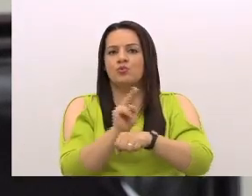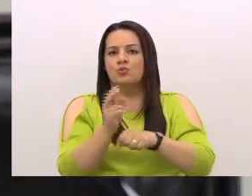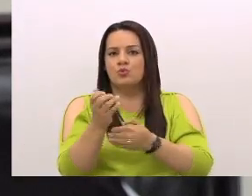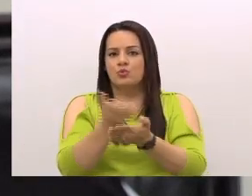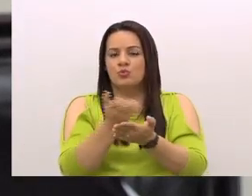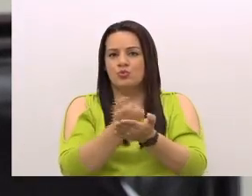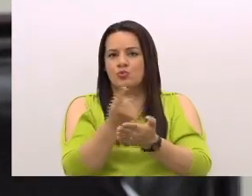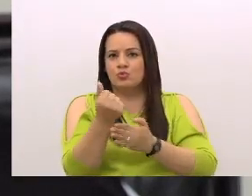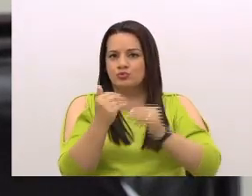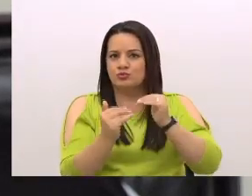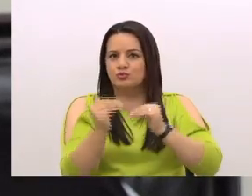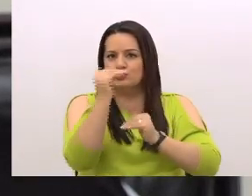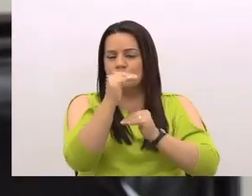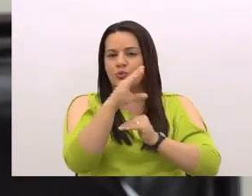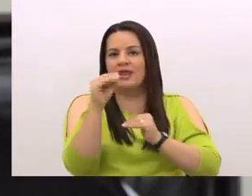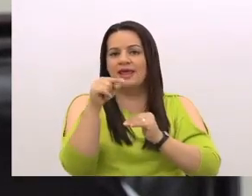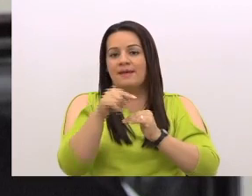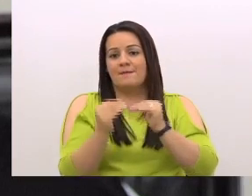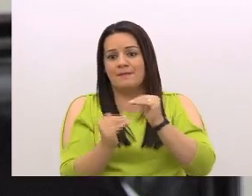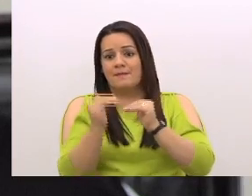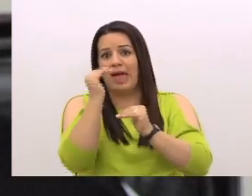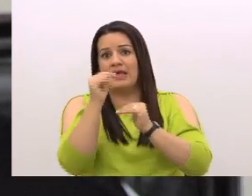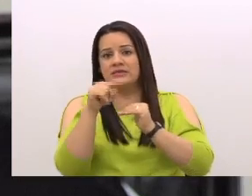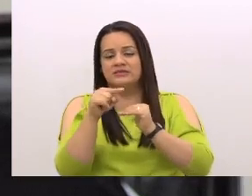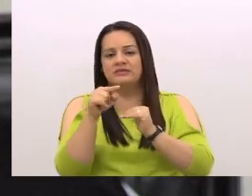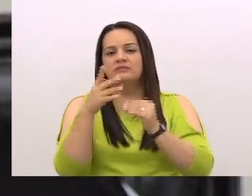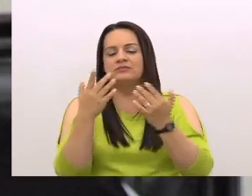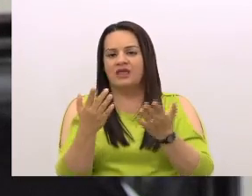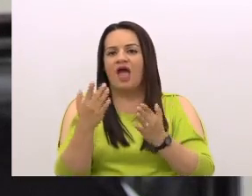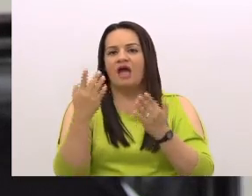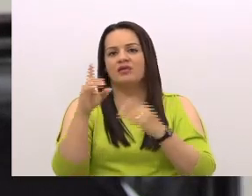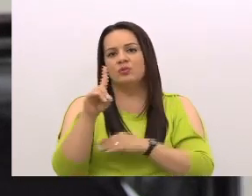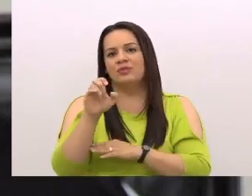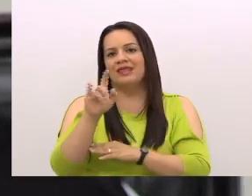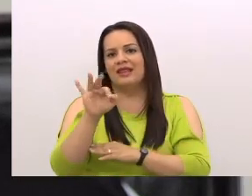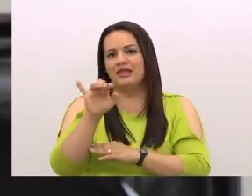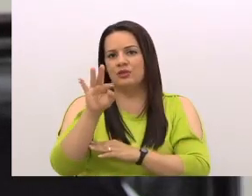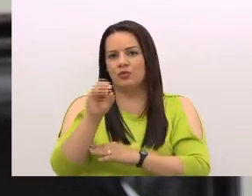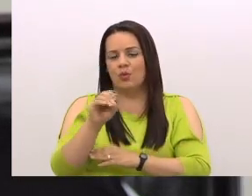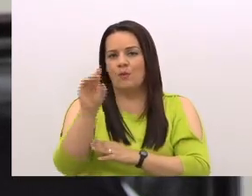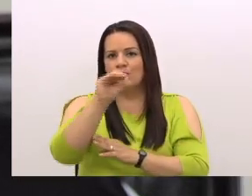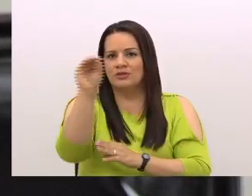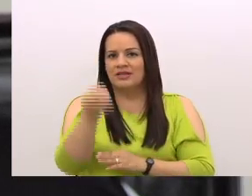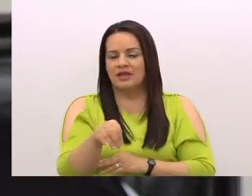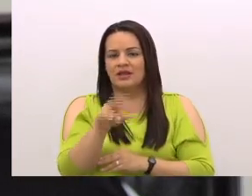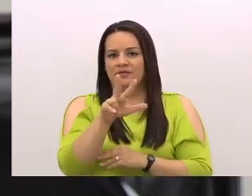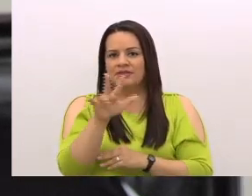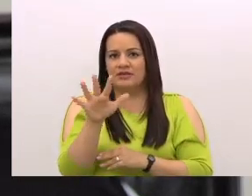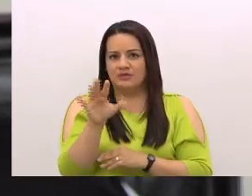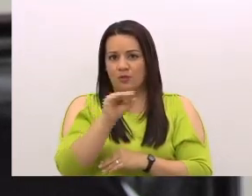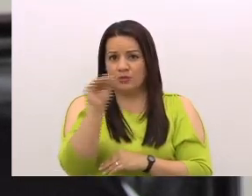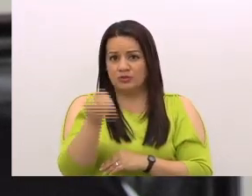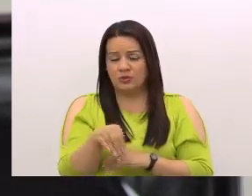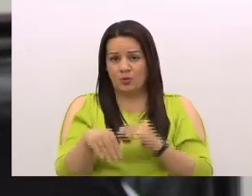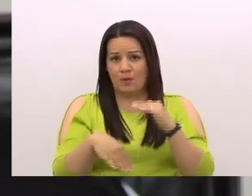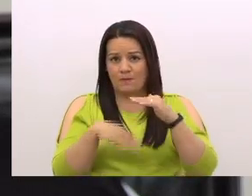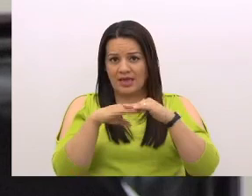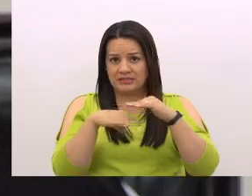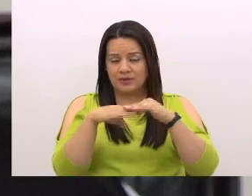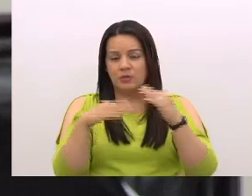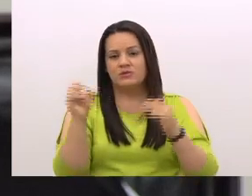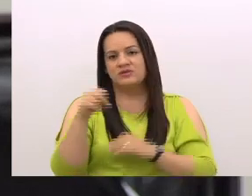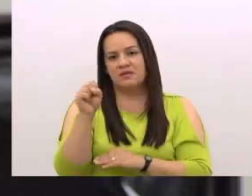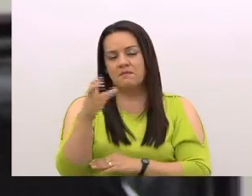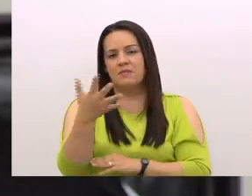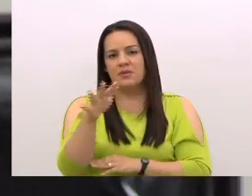ya sería un delito. ¿Aplicando esa tasa daba un porcentaje alrededor del 35% máximo? Sí, más o menos el